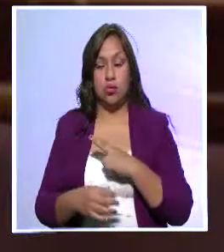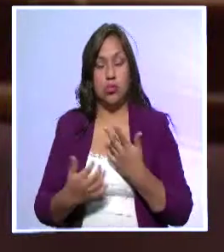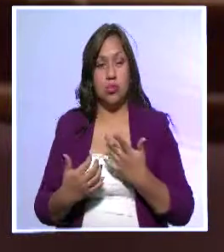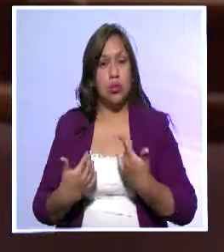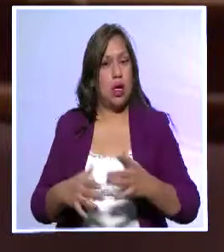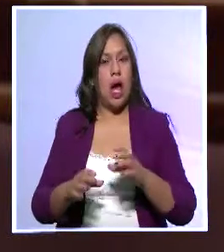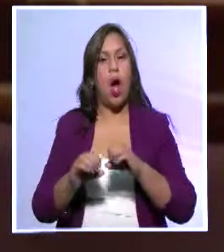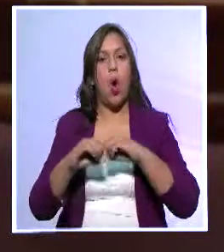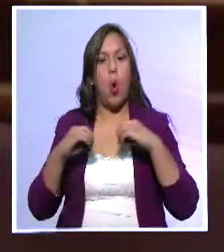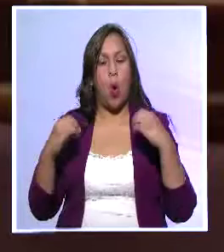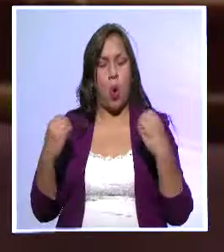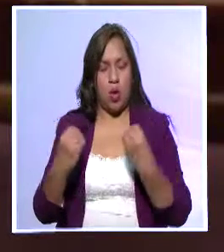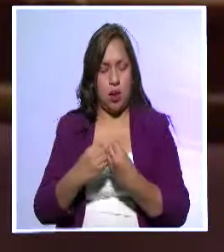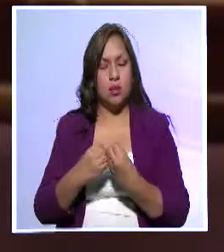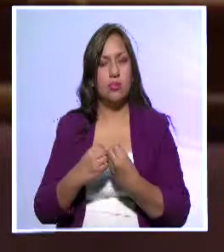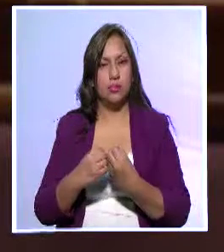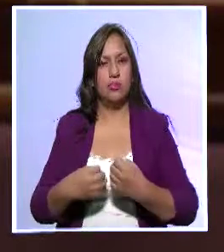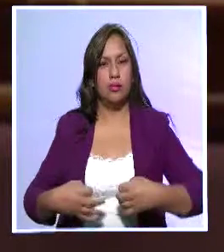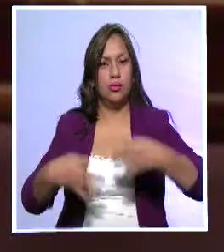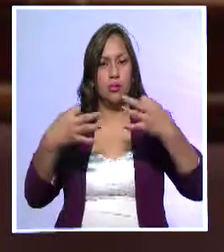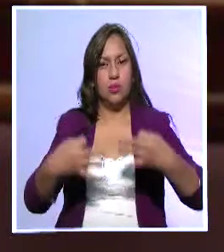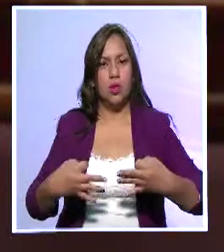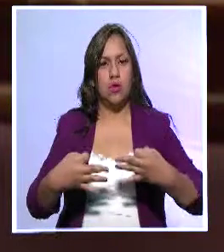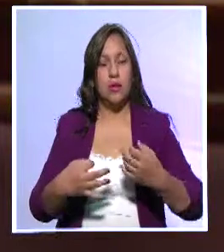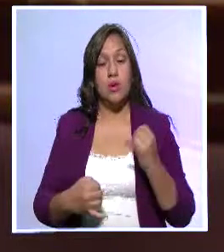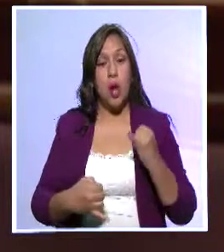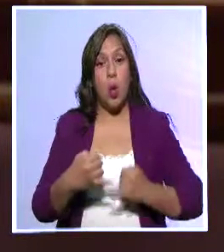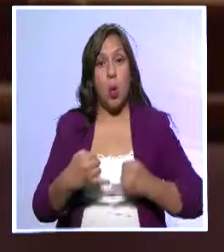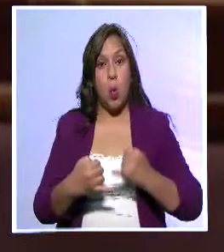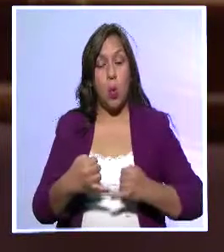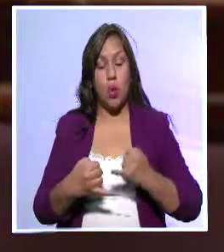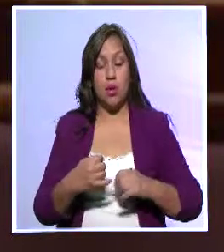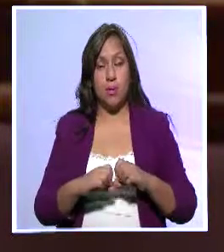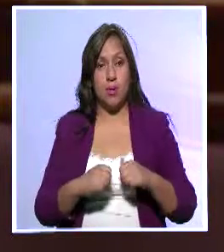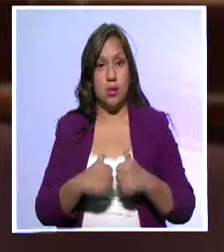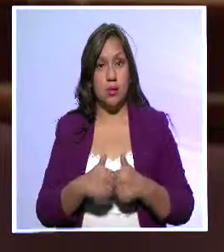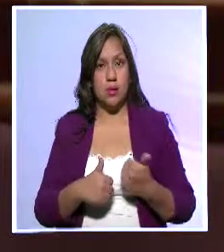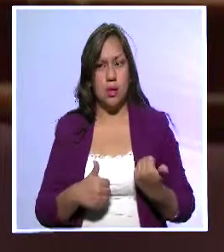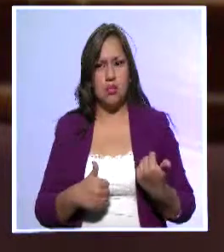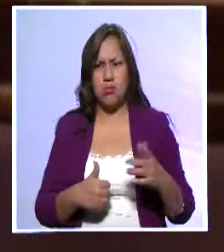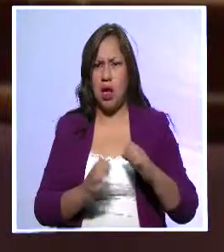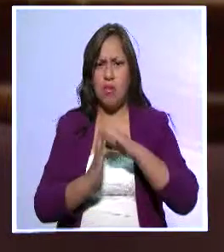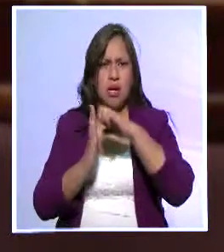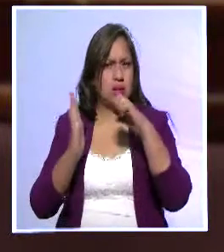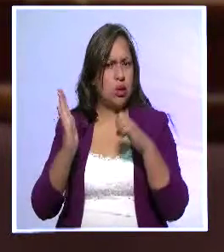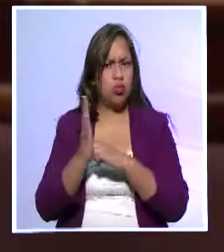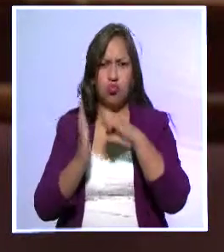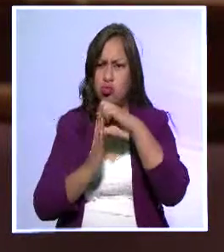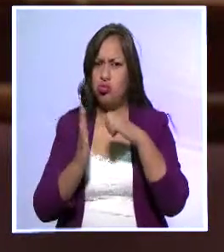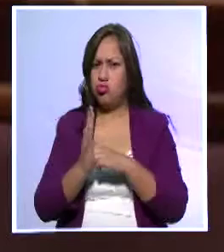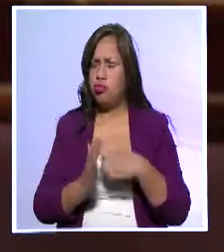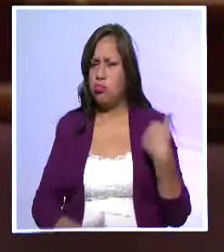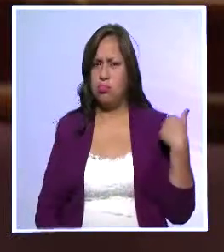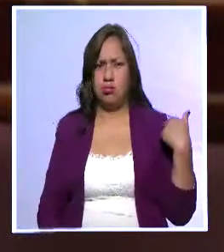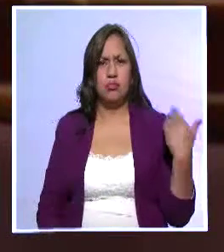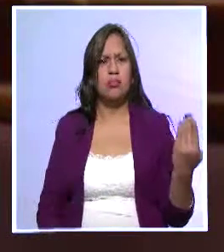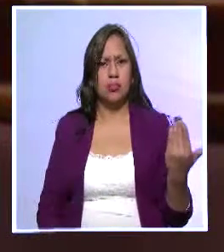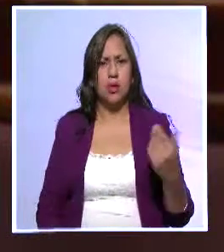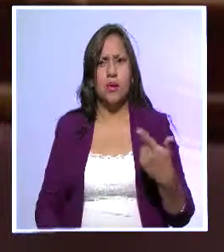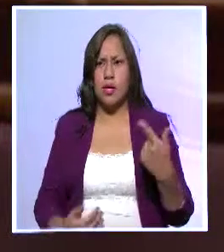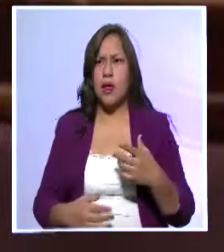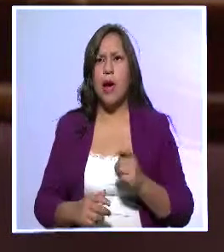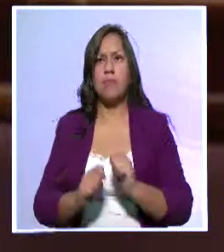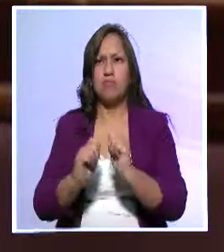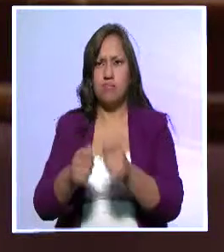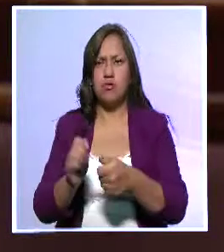hecho, pero hemos realizado ya nuestra última asamblea constitutiva y tenemos los estatutos listos para que ingresen al ministerio.